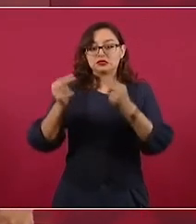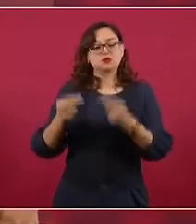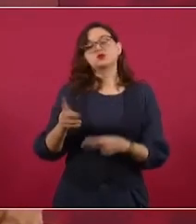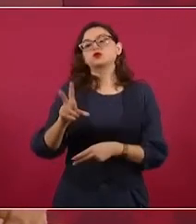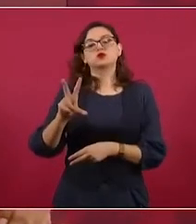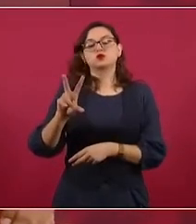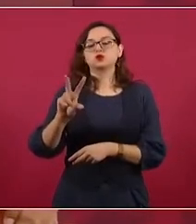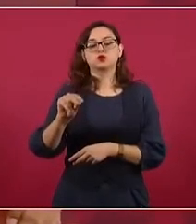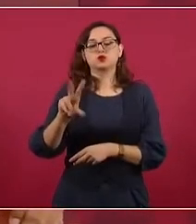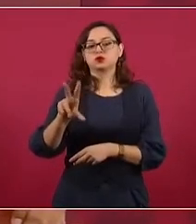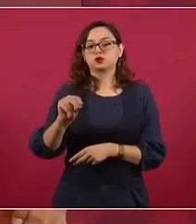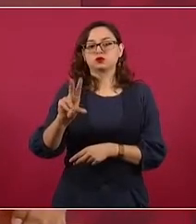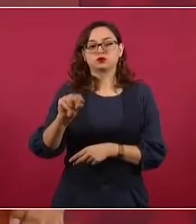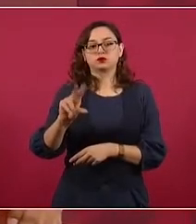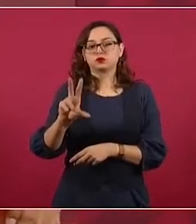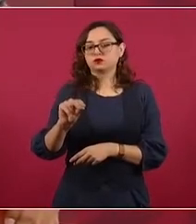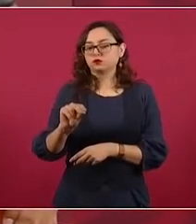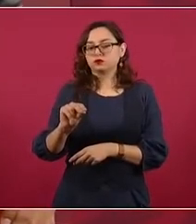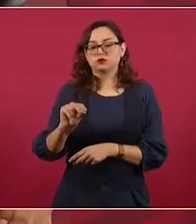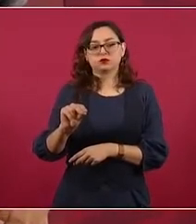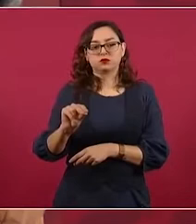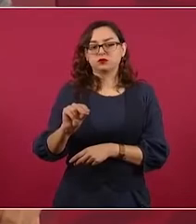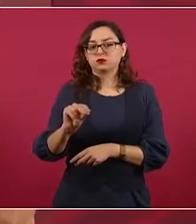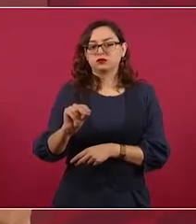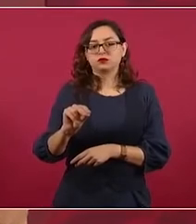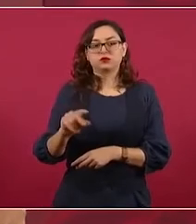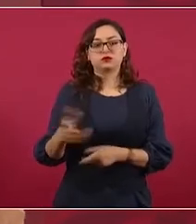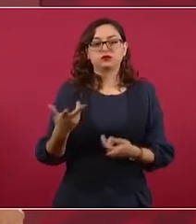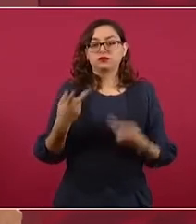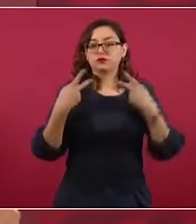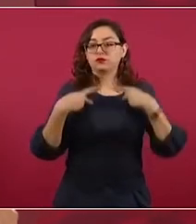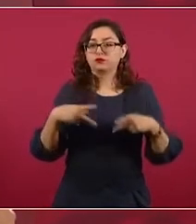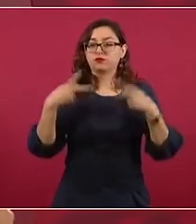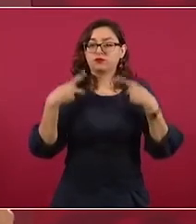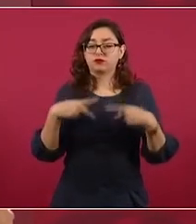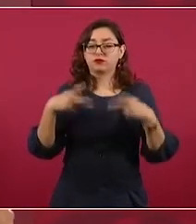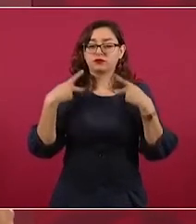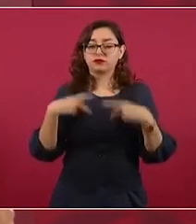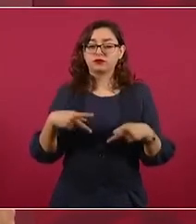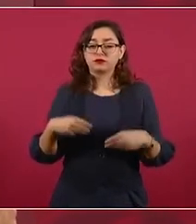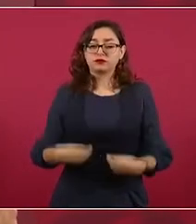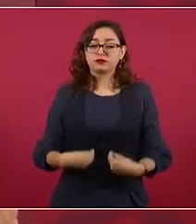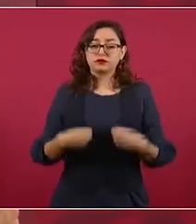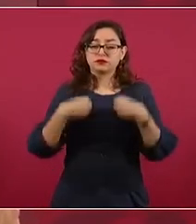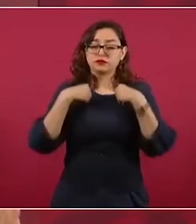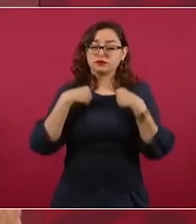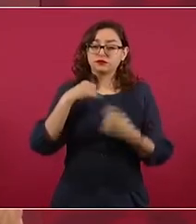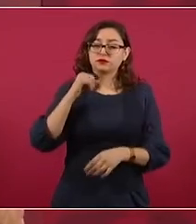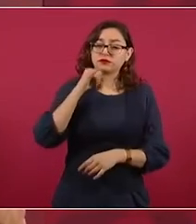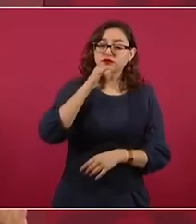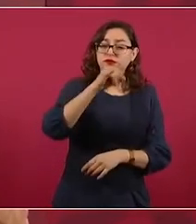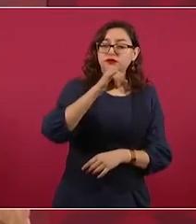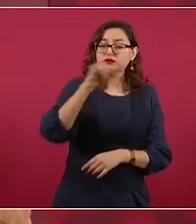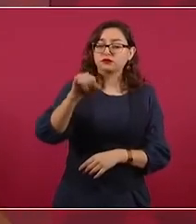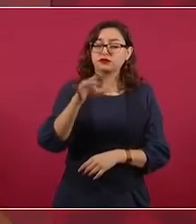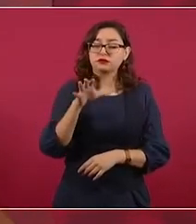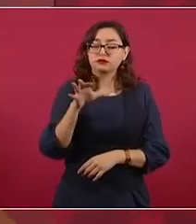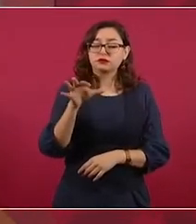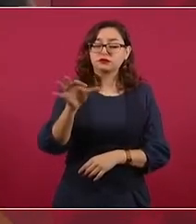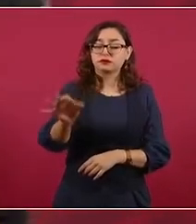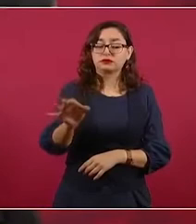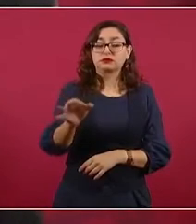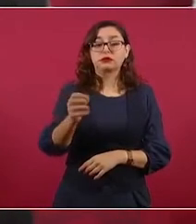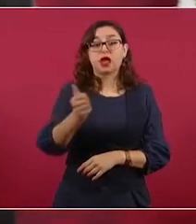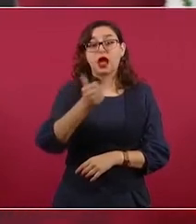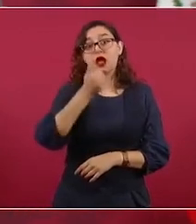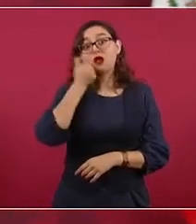es que la gente de las comunidades más apartadas, sobre todo los estudiantes, puedan